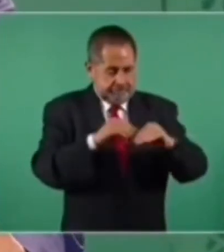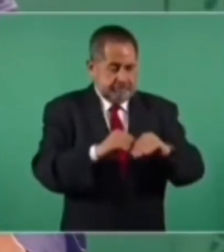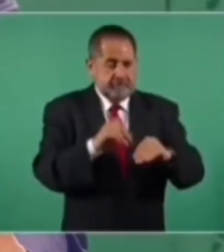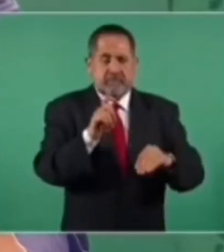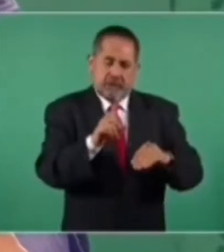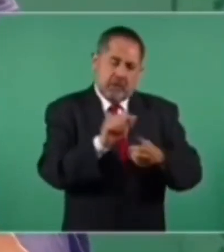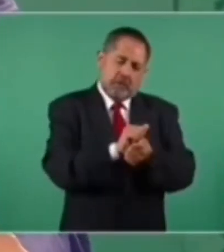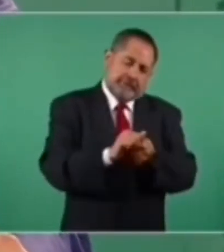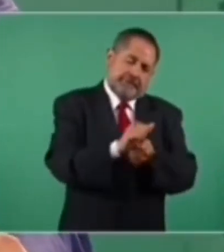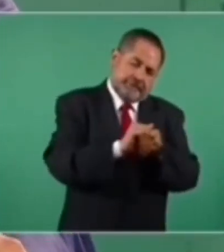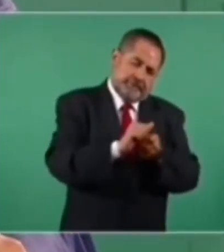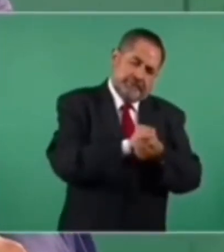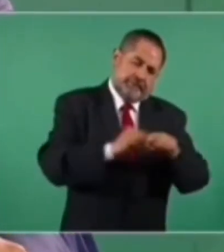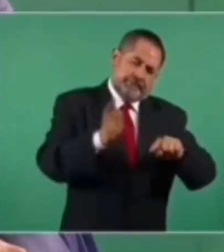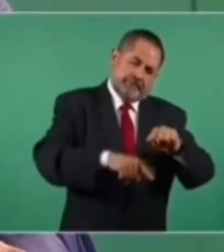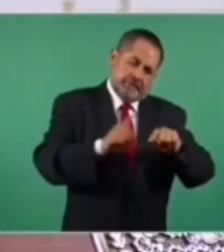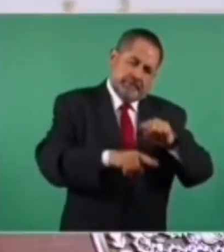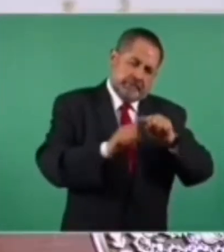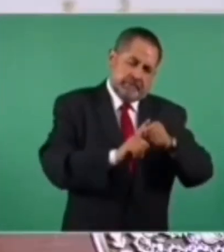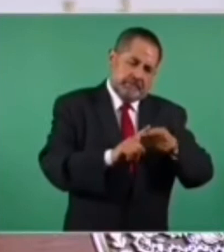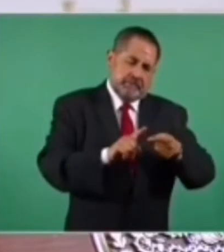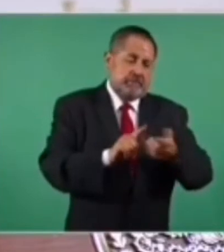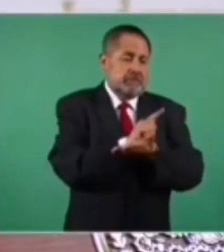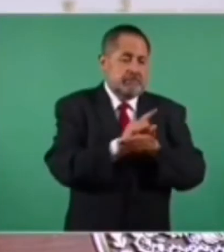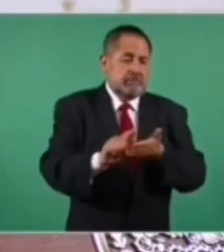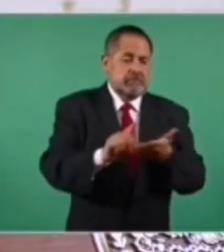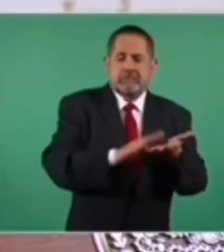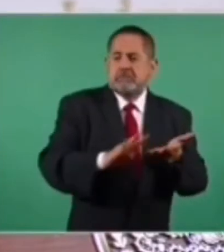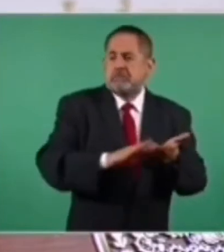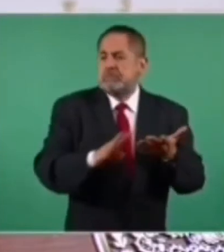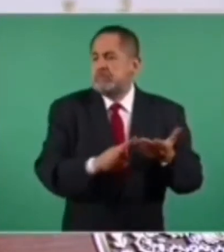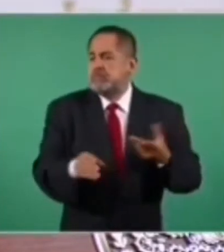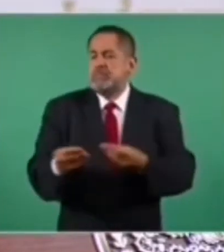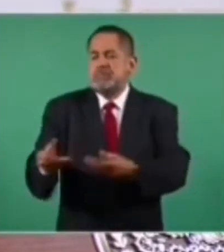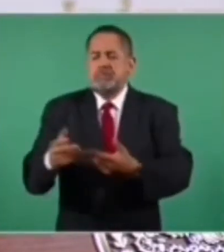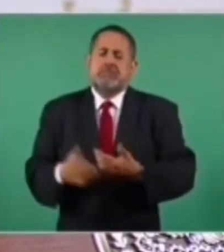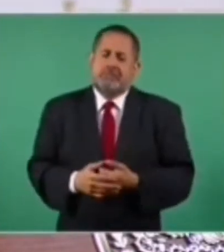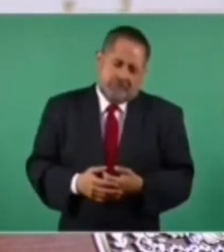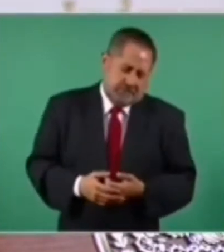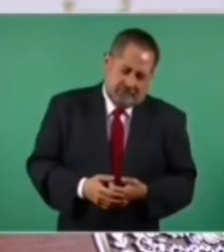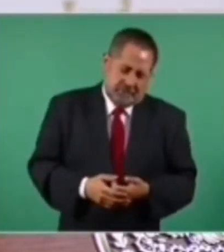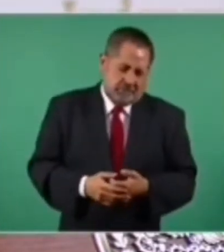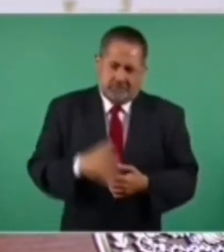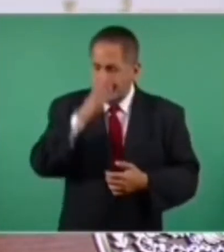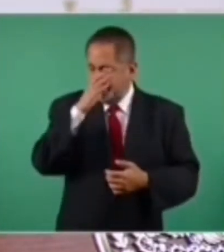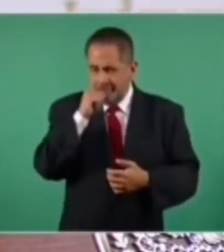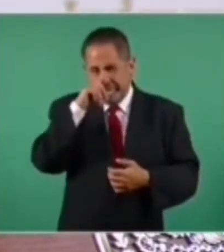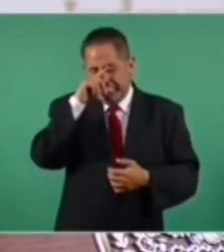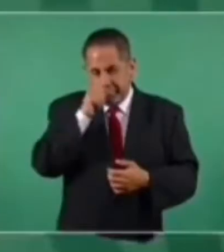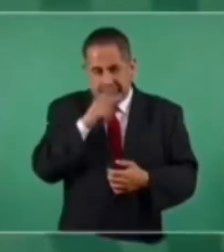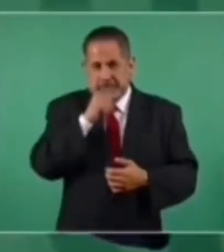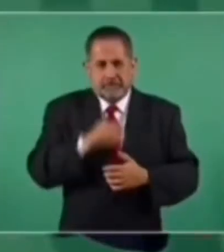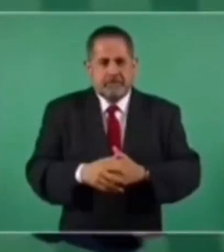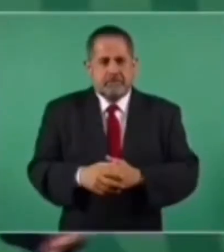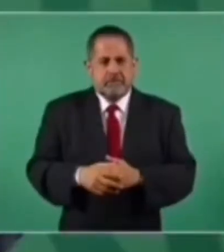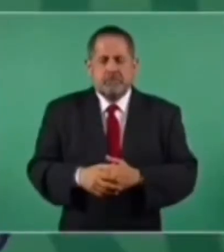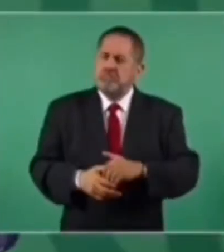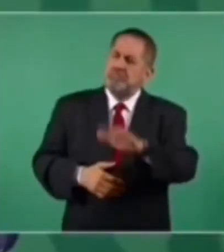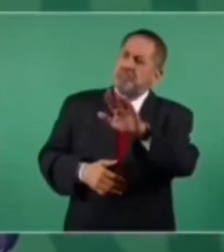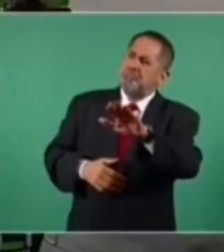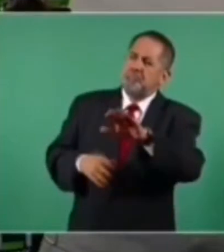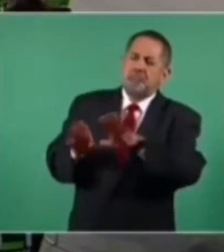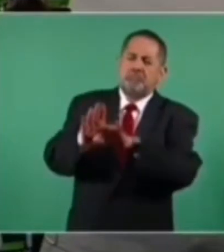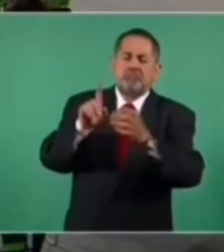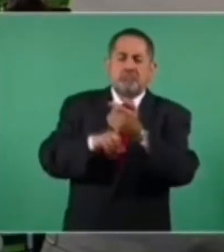quitarle el arsénico al agua, pues claro que eso no. ¿Y no sería conveniente